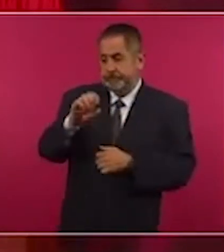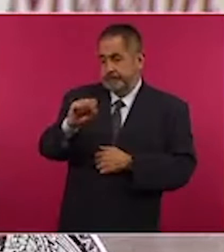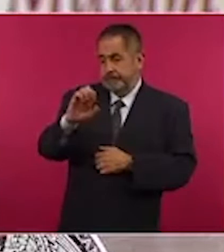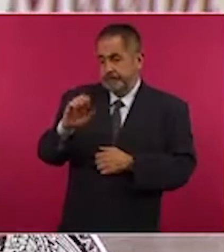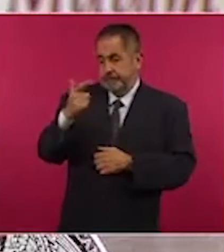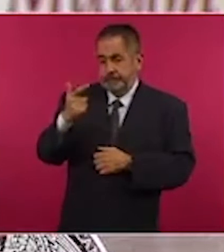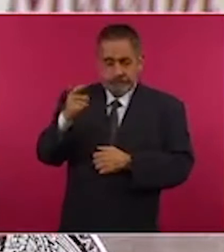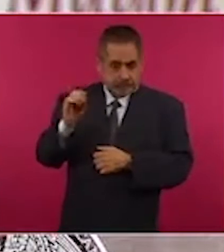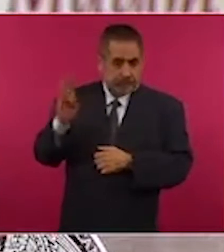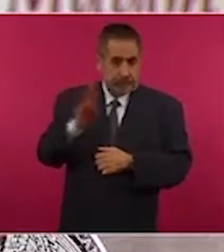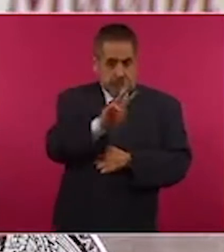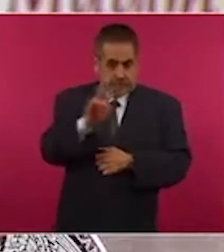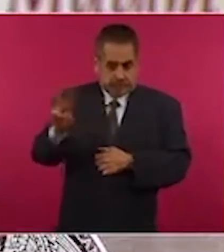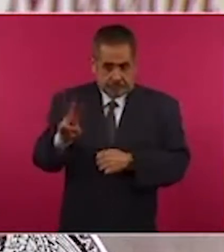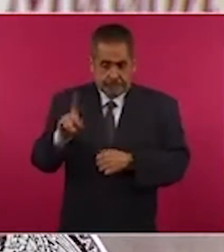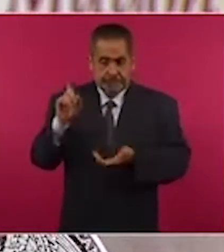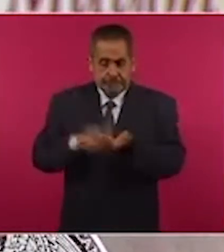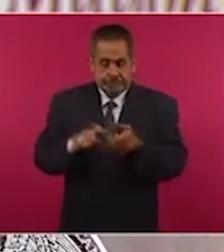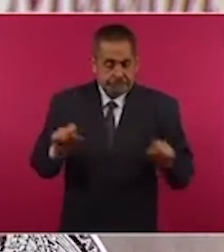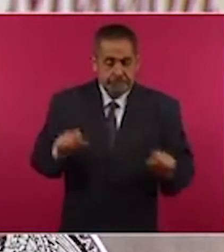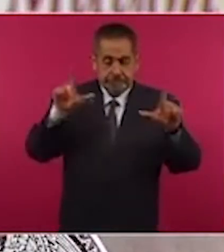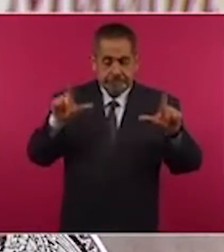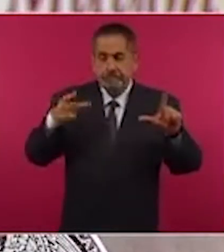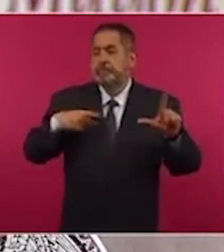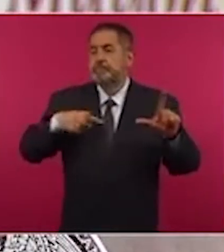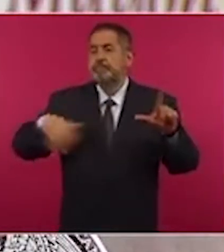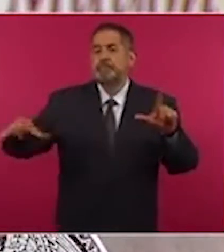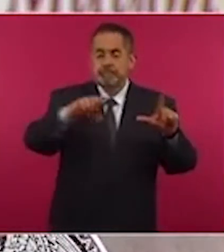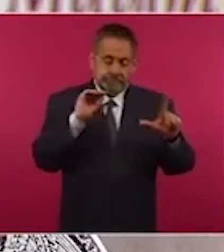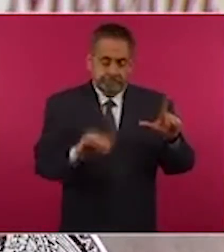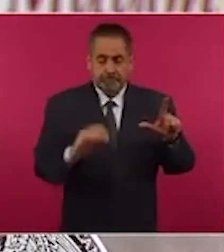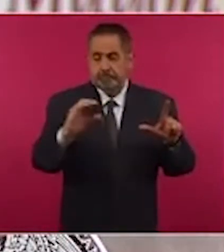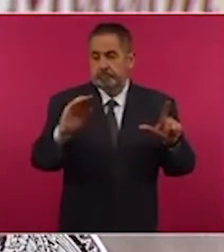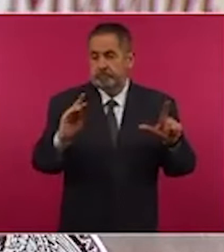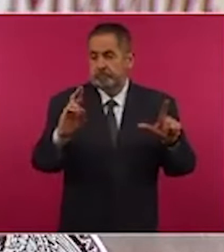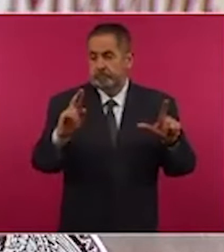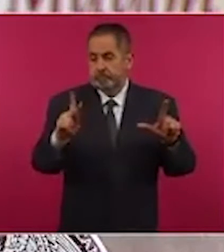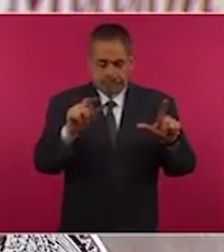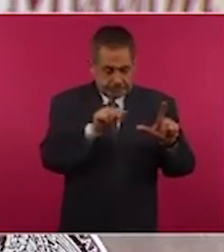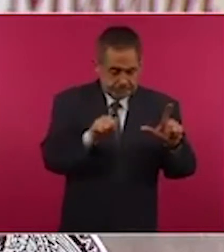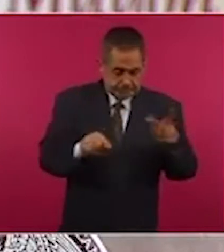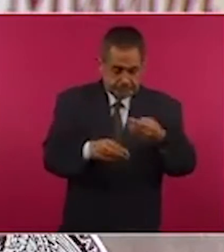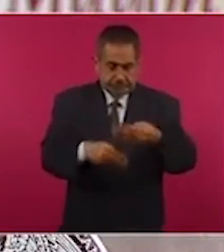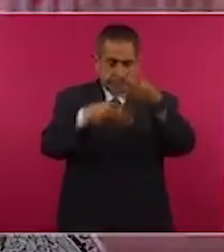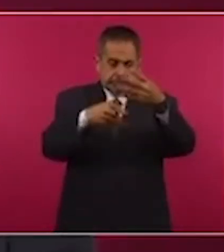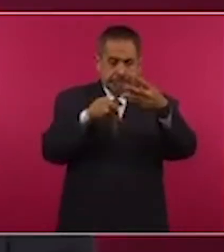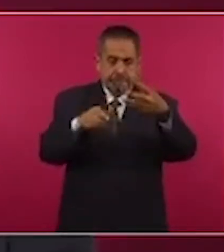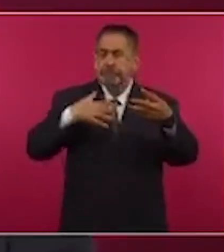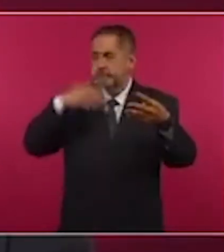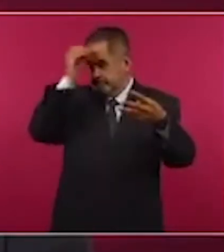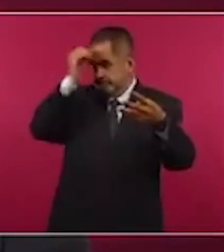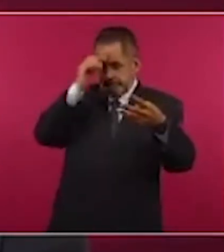Gobernación una plataforma en la que la ciudadanía deberá registrar su CURP y emitir su opinión que será sumada